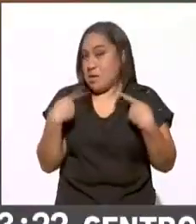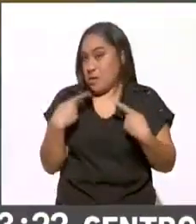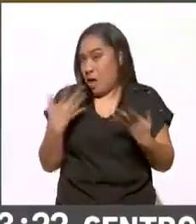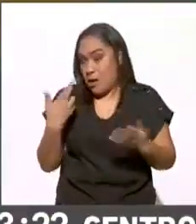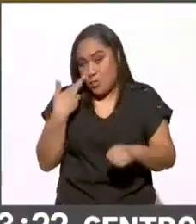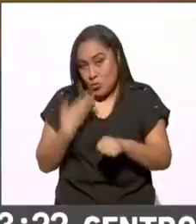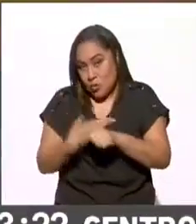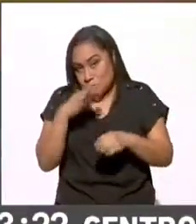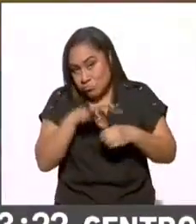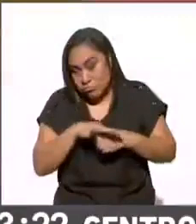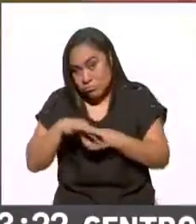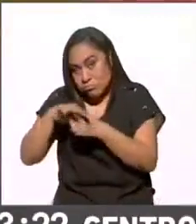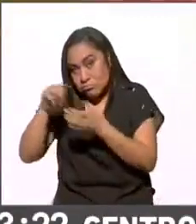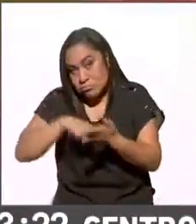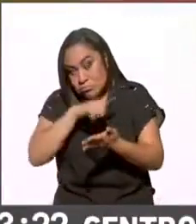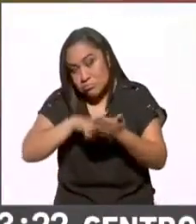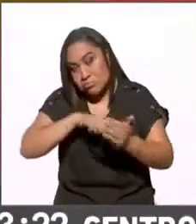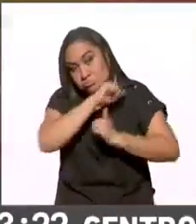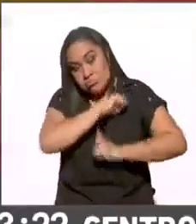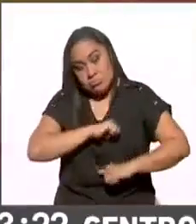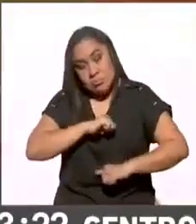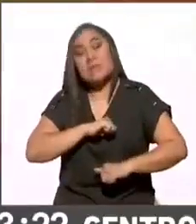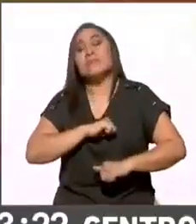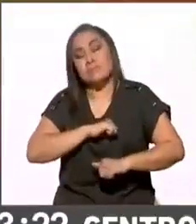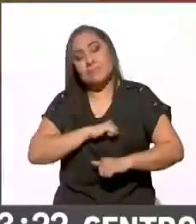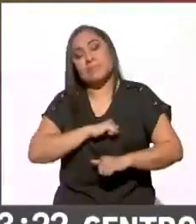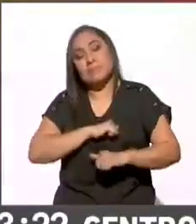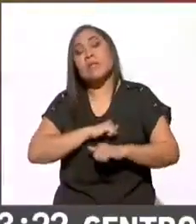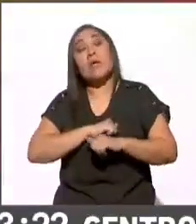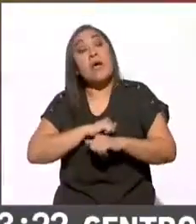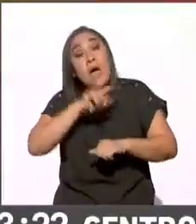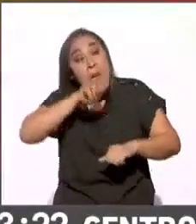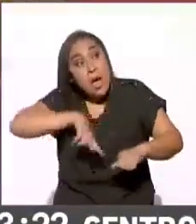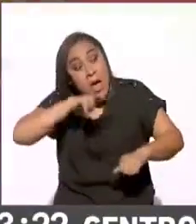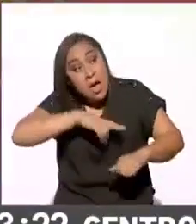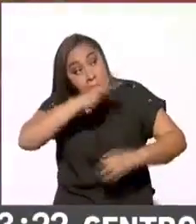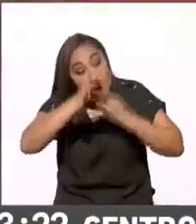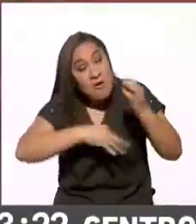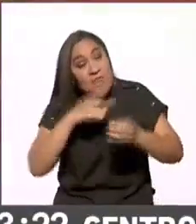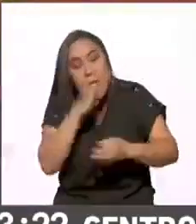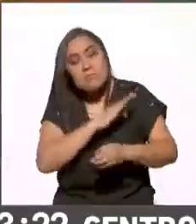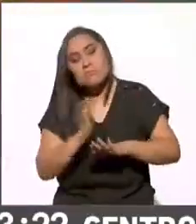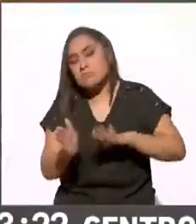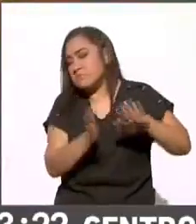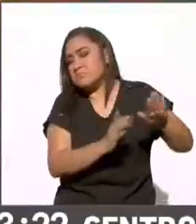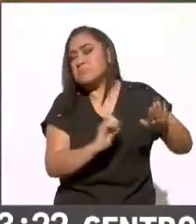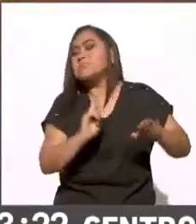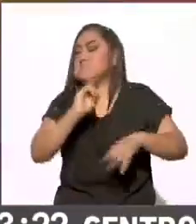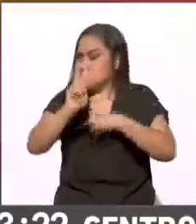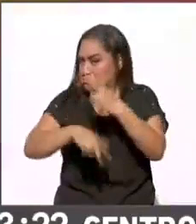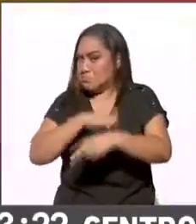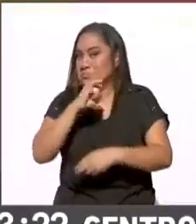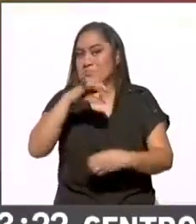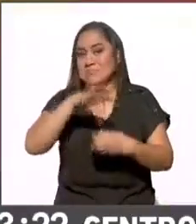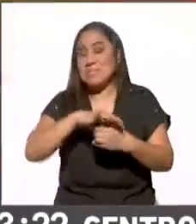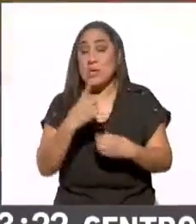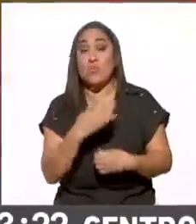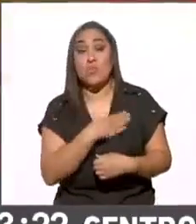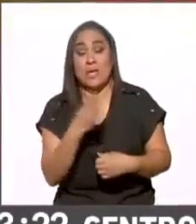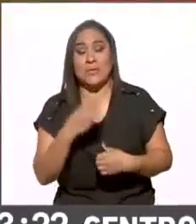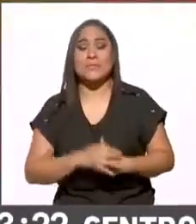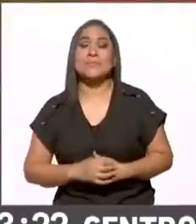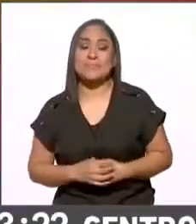pudimos llevar adelante, deshacer a un lado esta información falsa y sacar adelante esta jornada electoral. Así es.